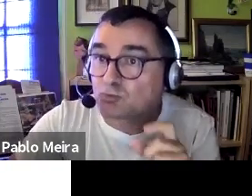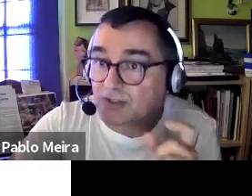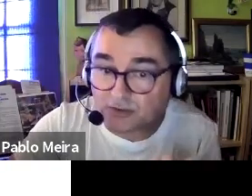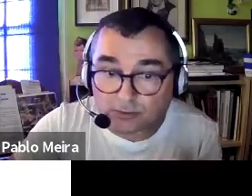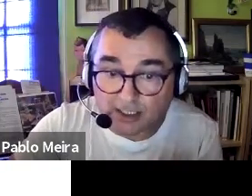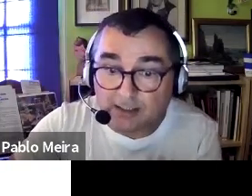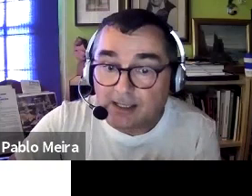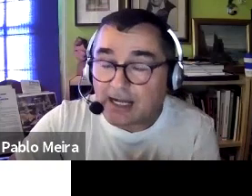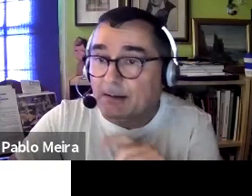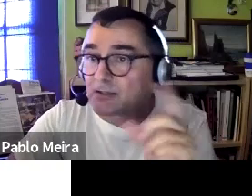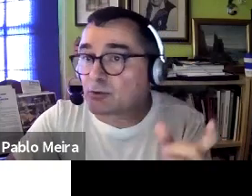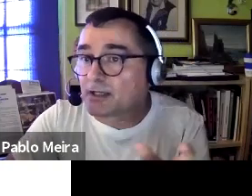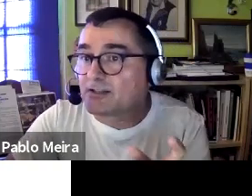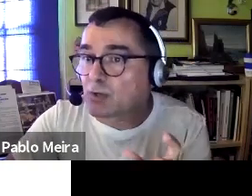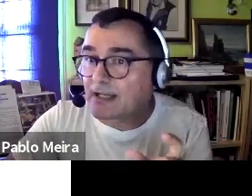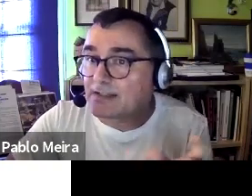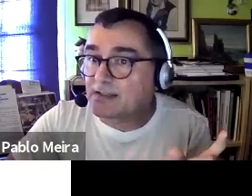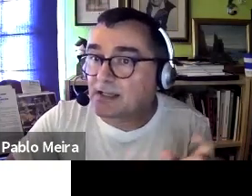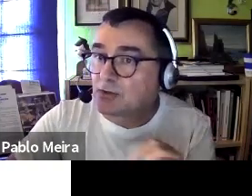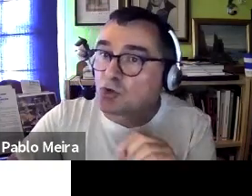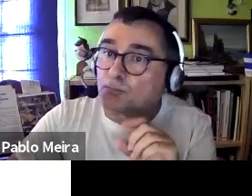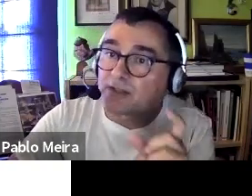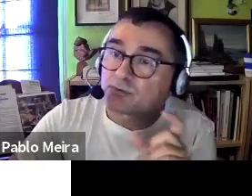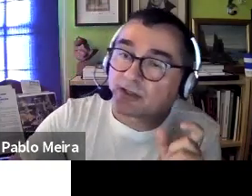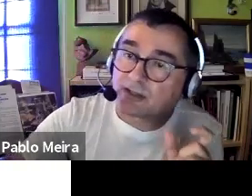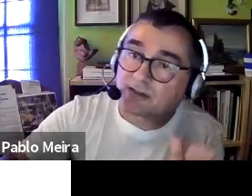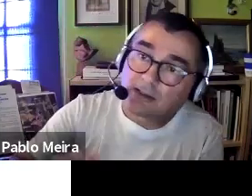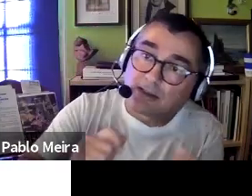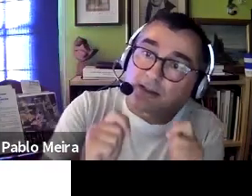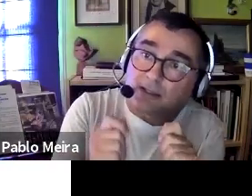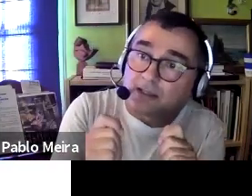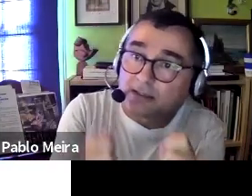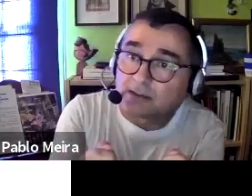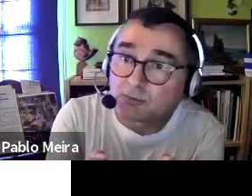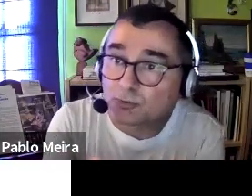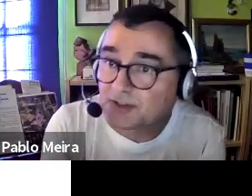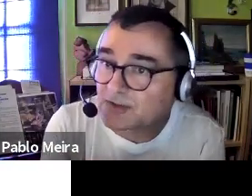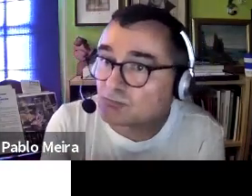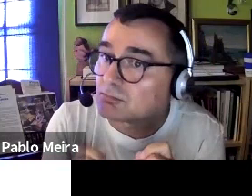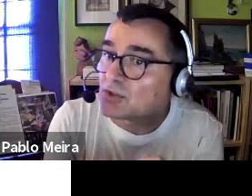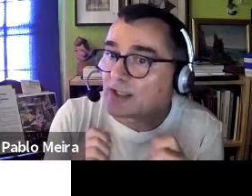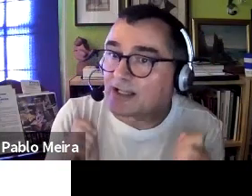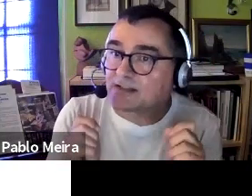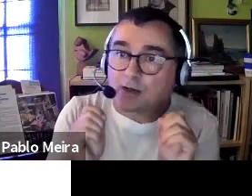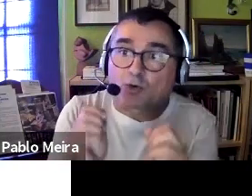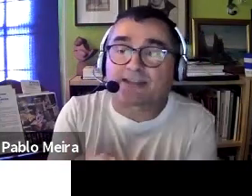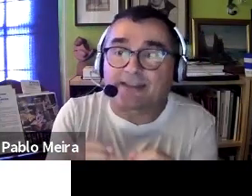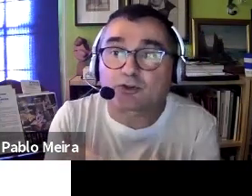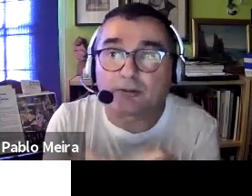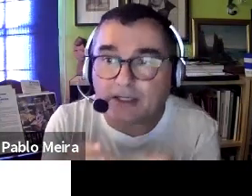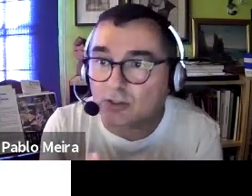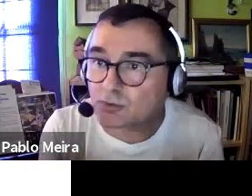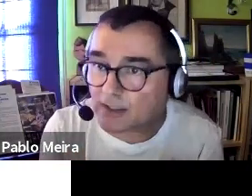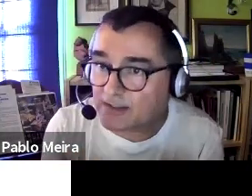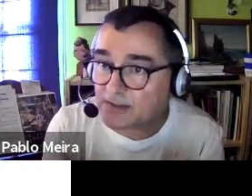matriz, de su tesis doctoral, hablaba sobre el psicoanálisis, no piensen ustedes que Moscovici es un psicoanalista o